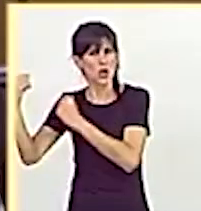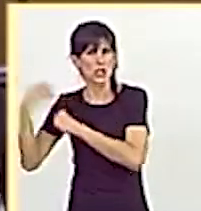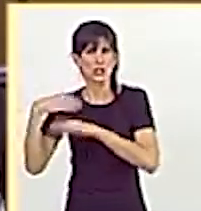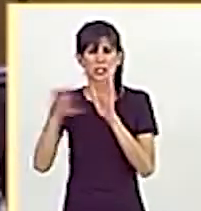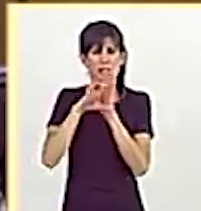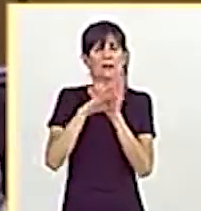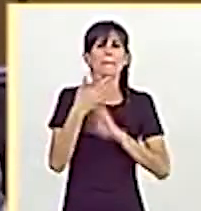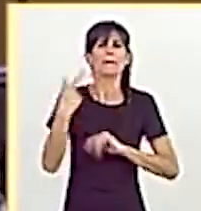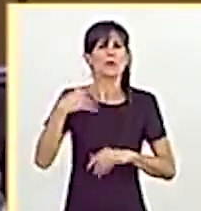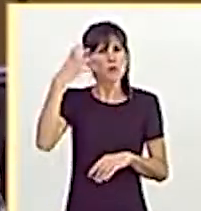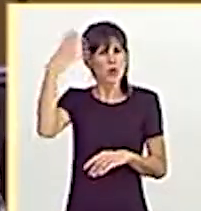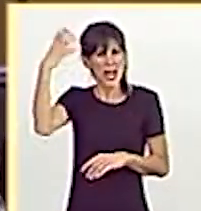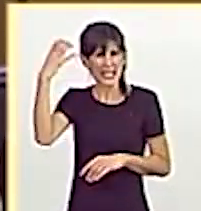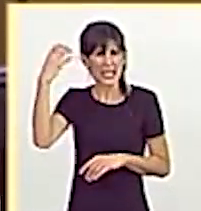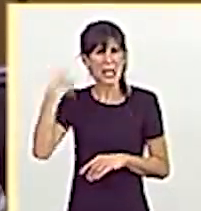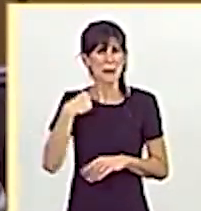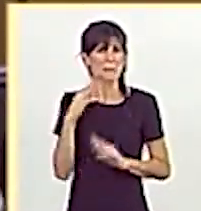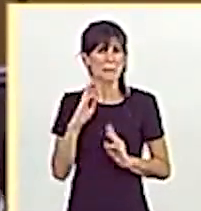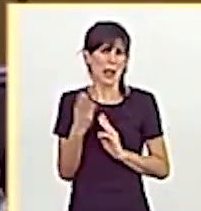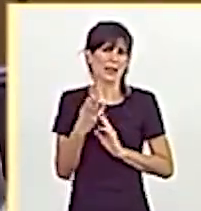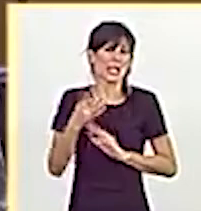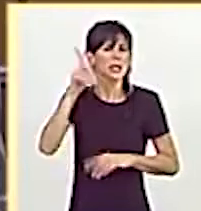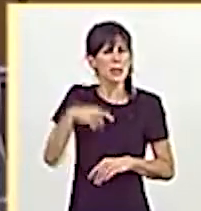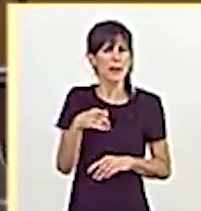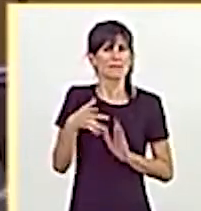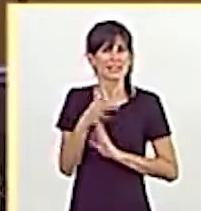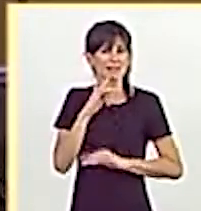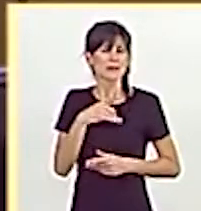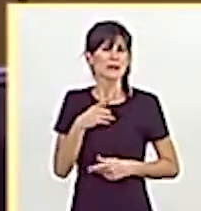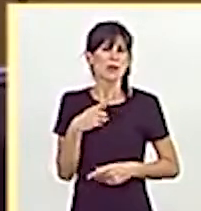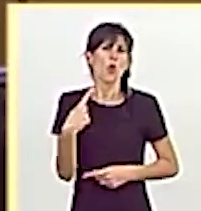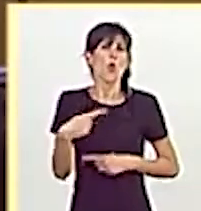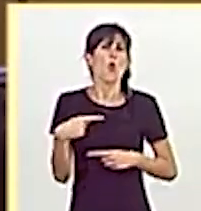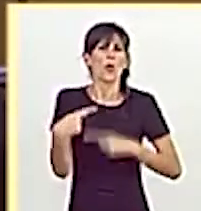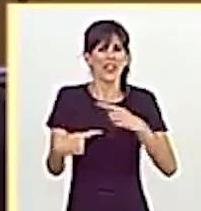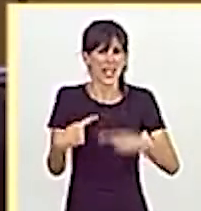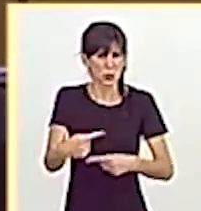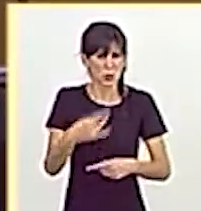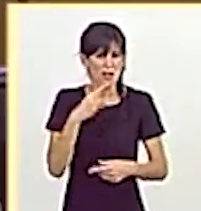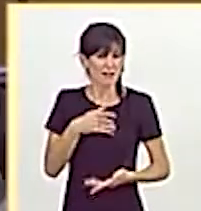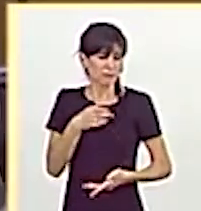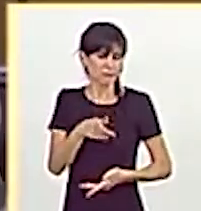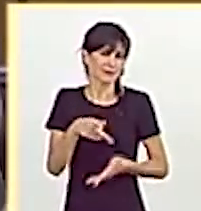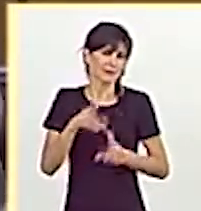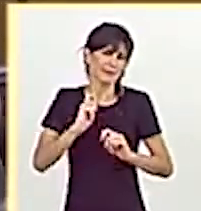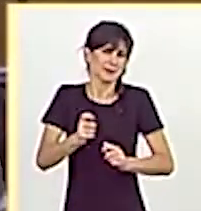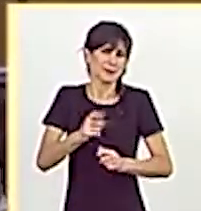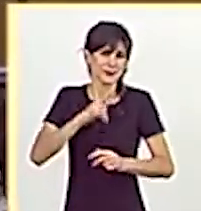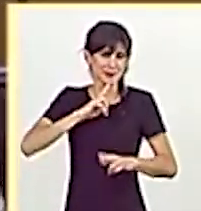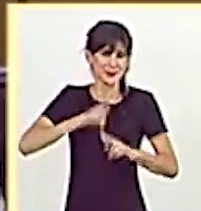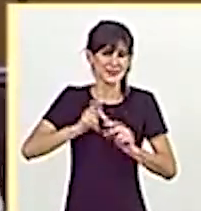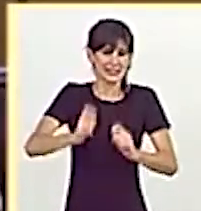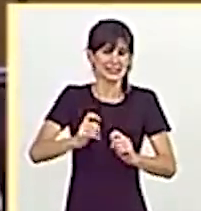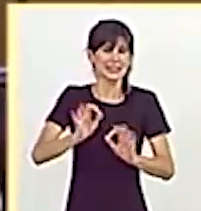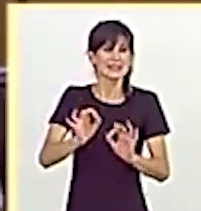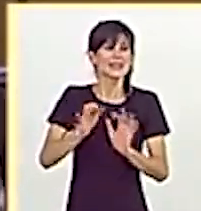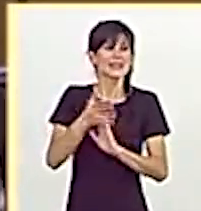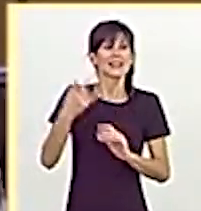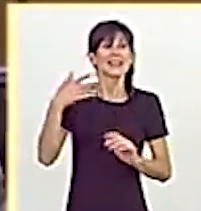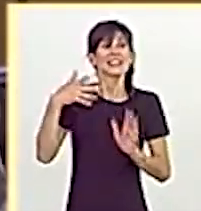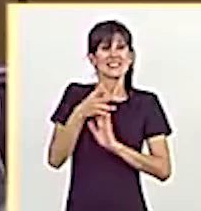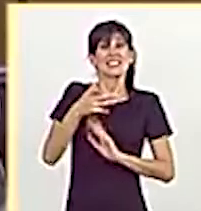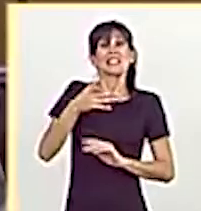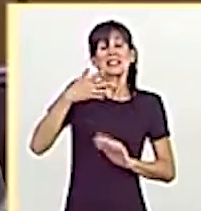como es la monarquía parlamentaria y también la Judicatura. Señora Calvo, para terminar, como mujer le digo que su Gobierno está